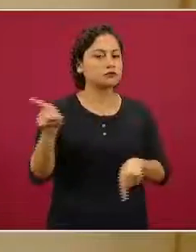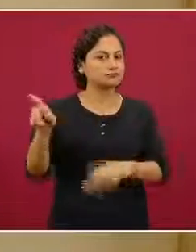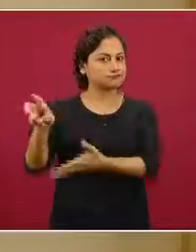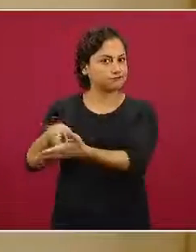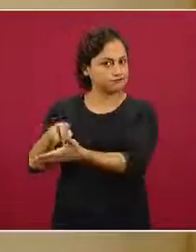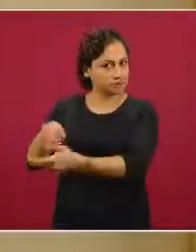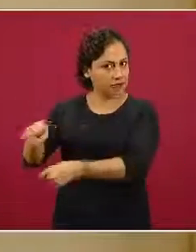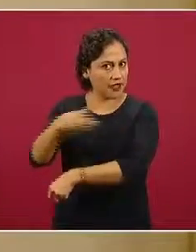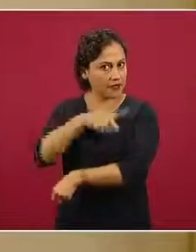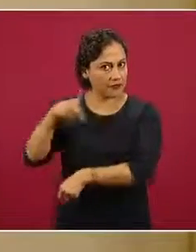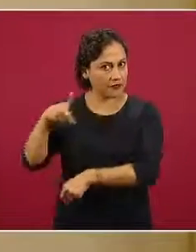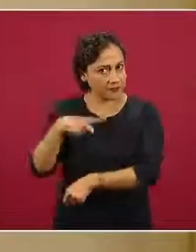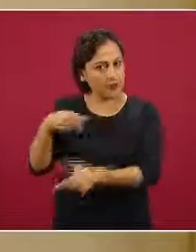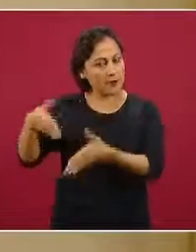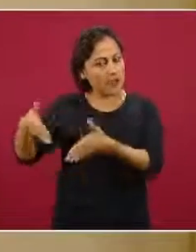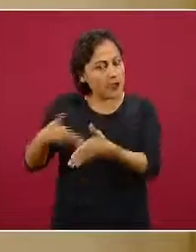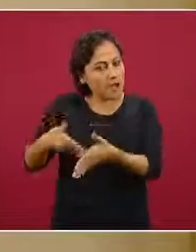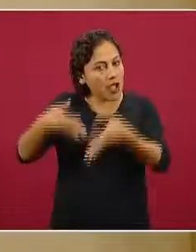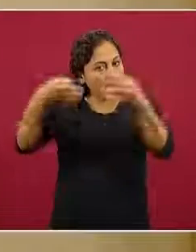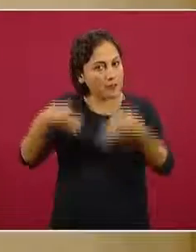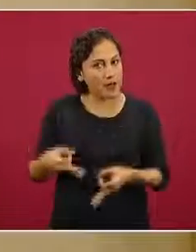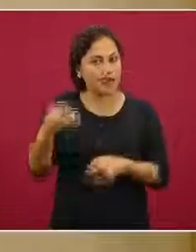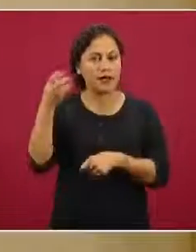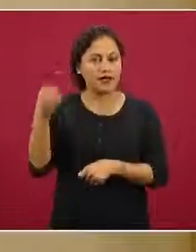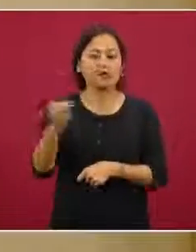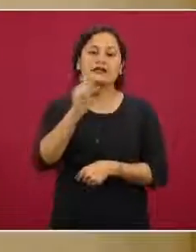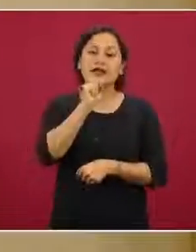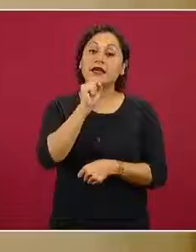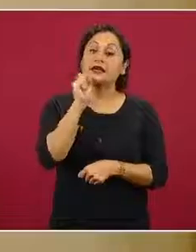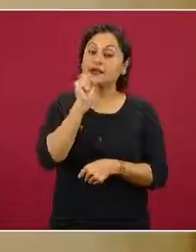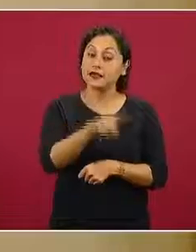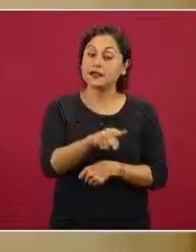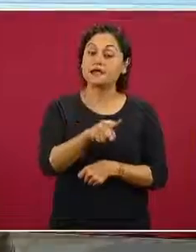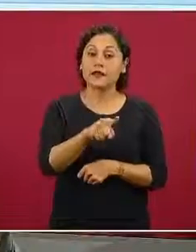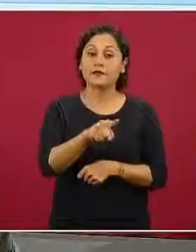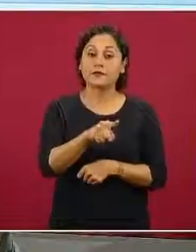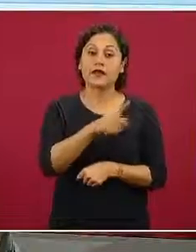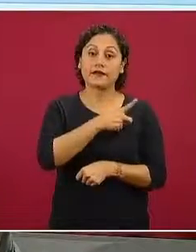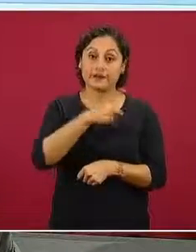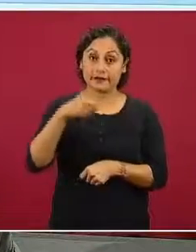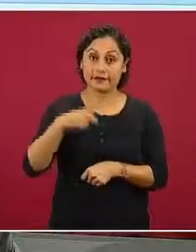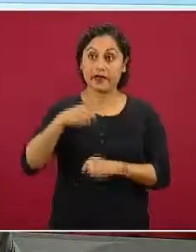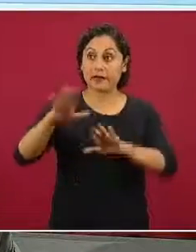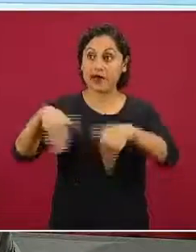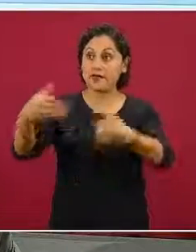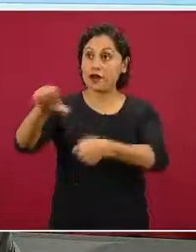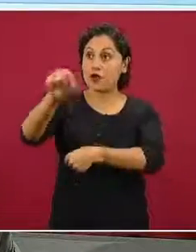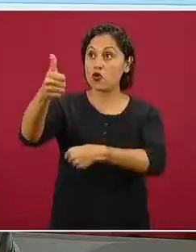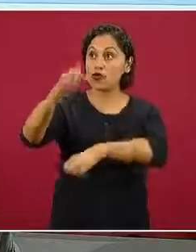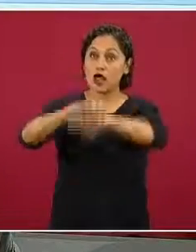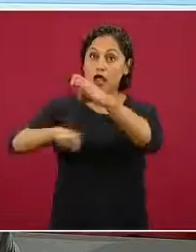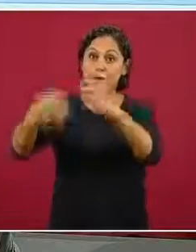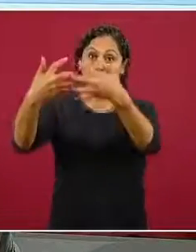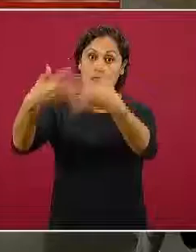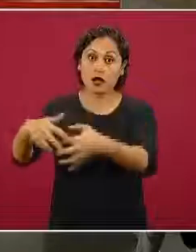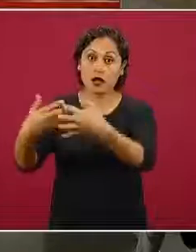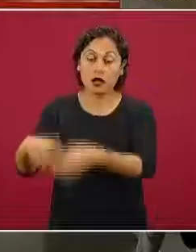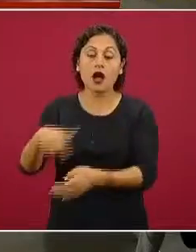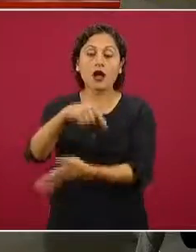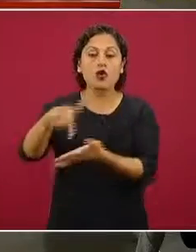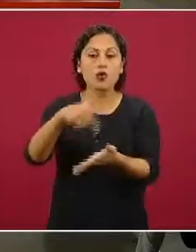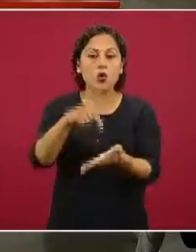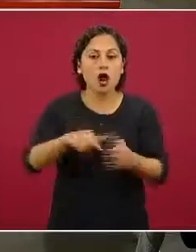puede ser mucho más saludable y además requiere también de estas cadenas agroalimentarias más cortas a lugares donde se dan los desayunos.